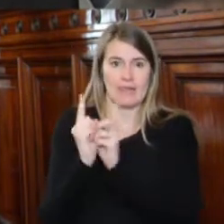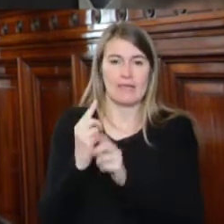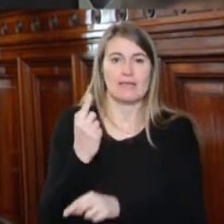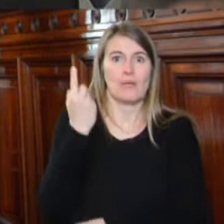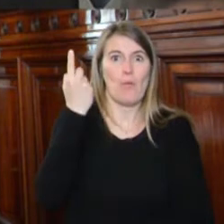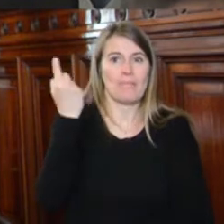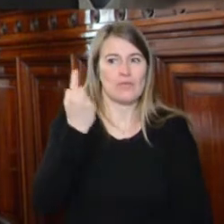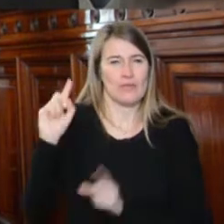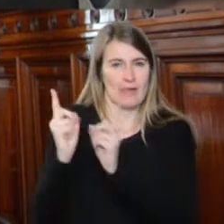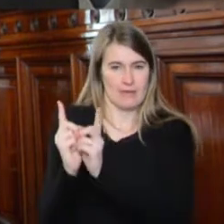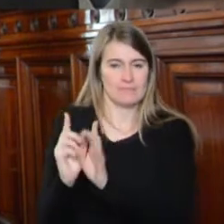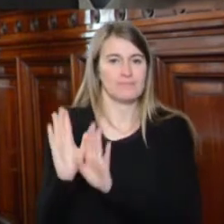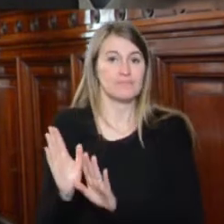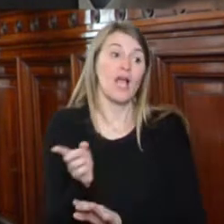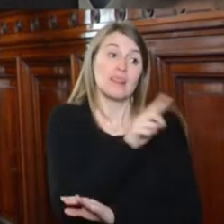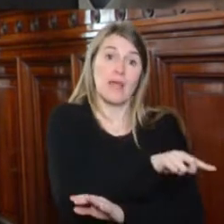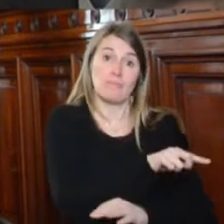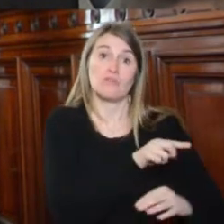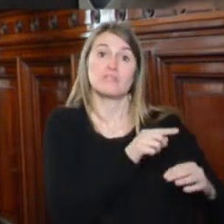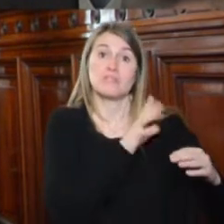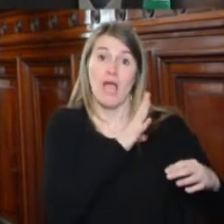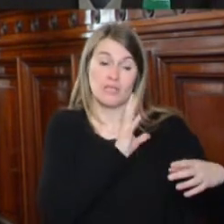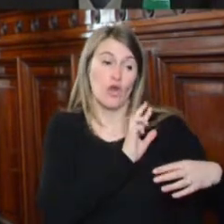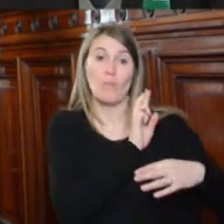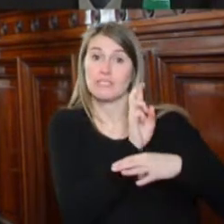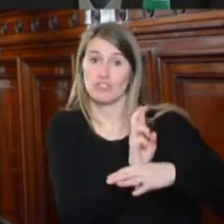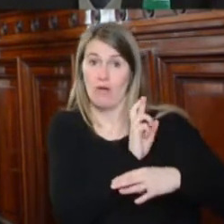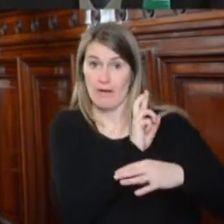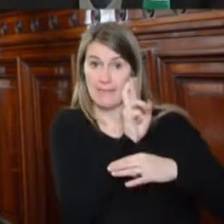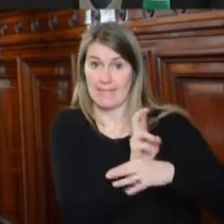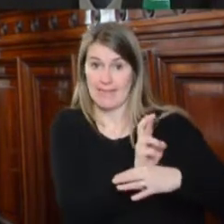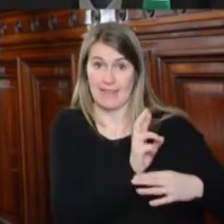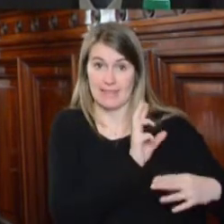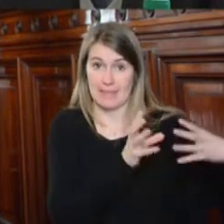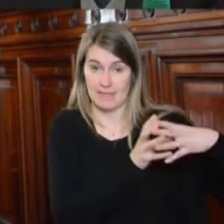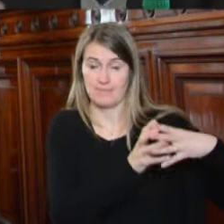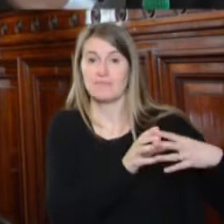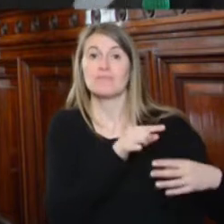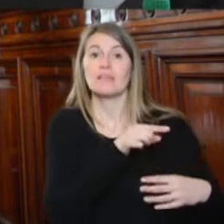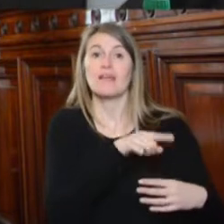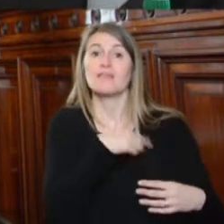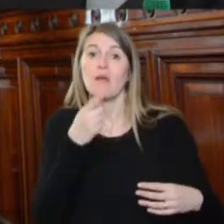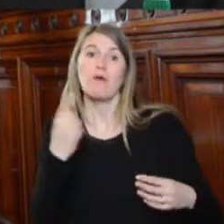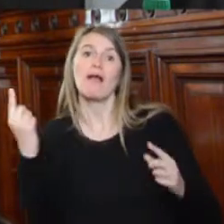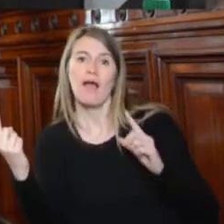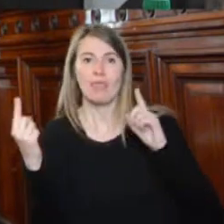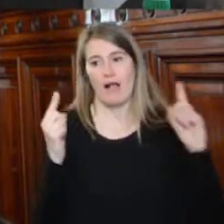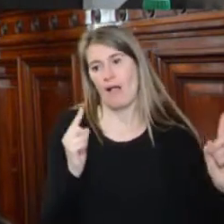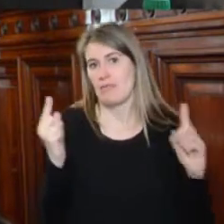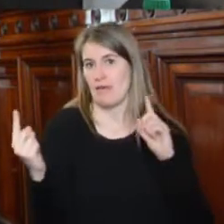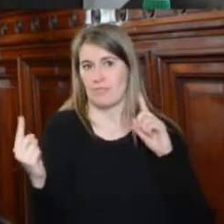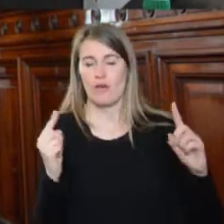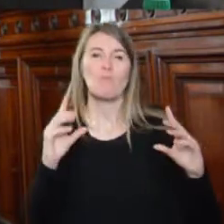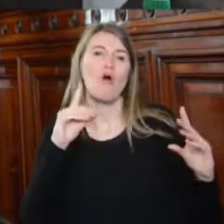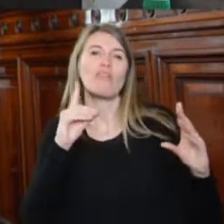alguna intervención de los comisionados y luego una intervención de cada una de las partes para